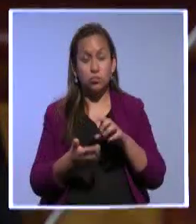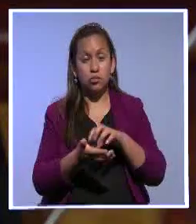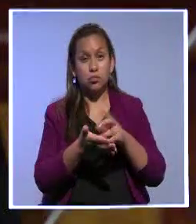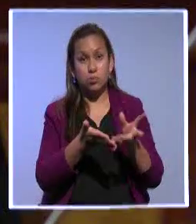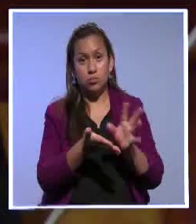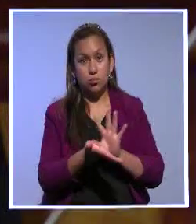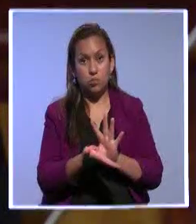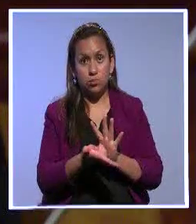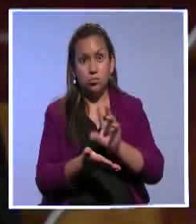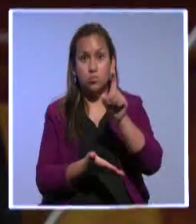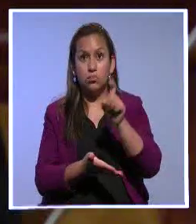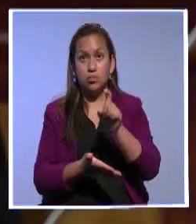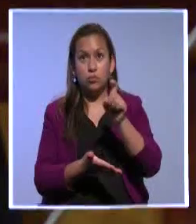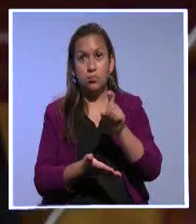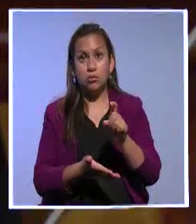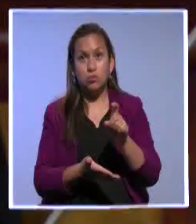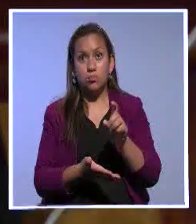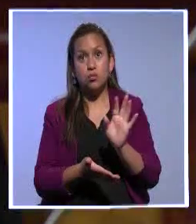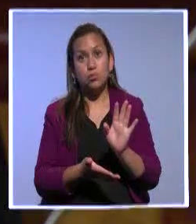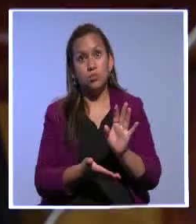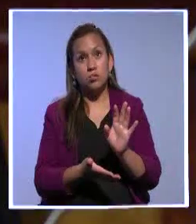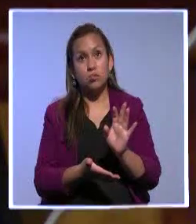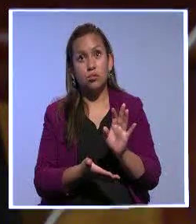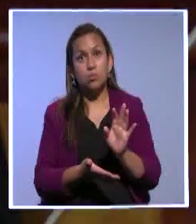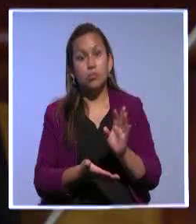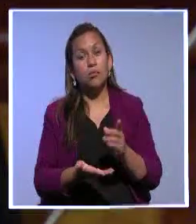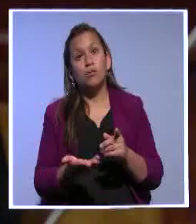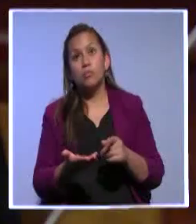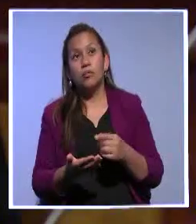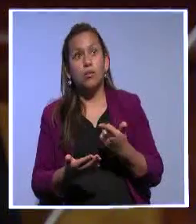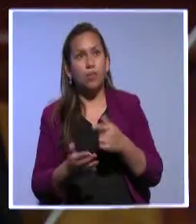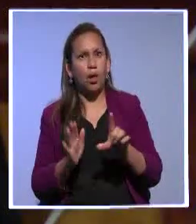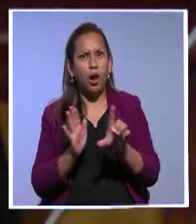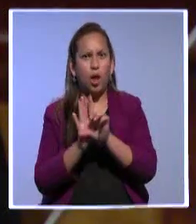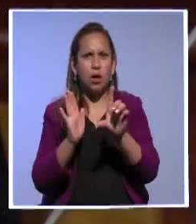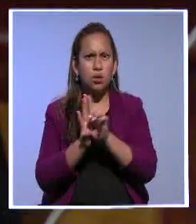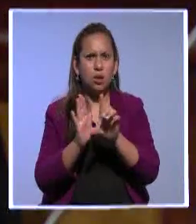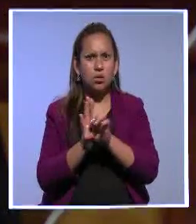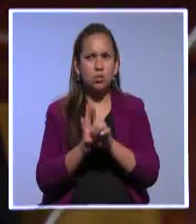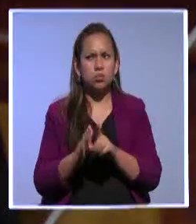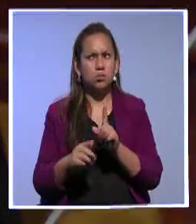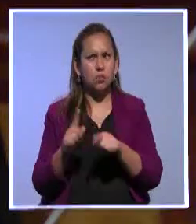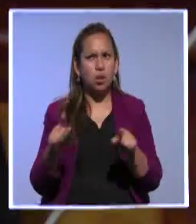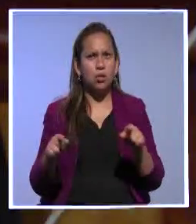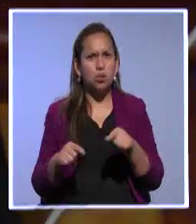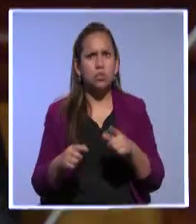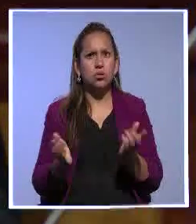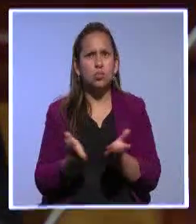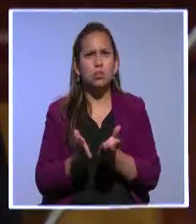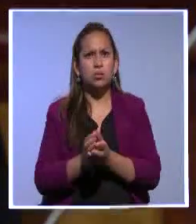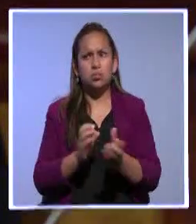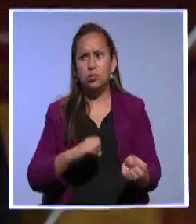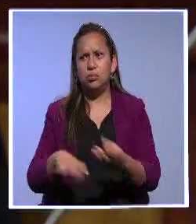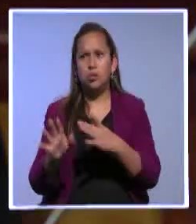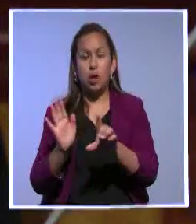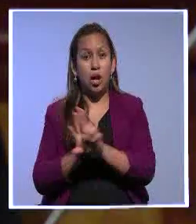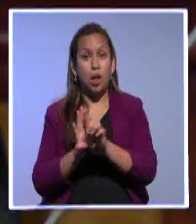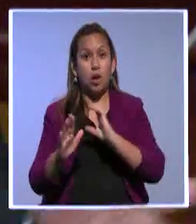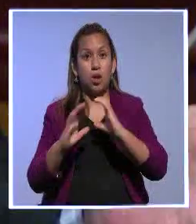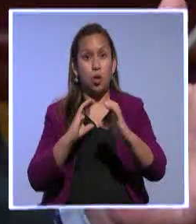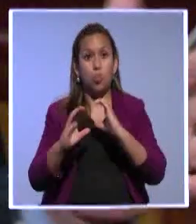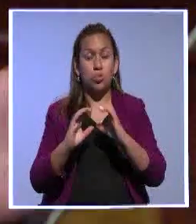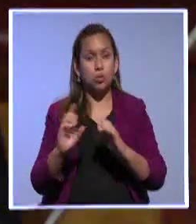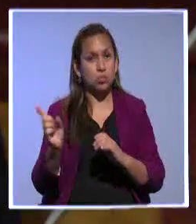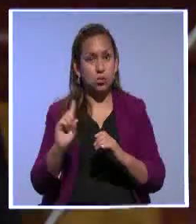definitivamente, corregir algunas leyes. Yo no planteo, por ejemplo, echar al tacho de la basura la ley de comunicación, pero